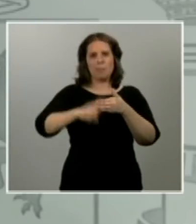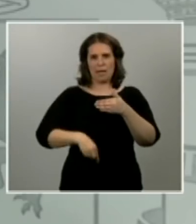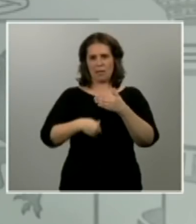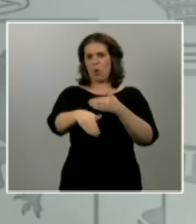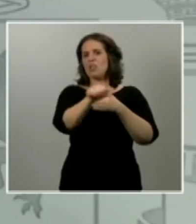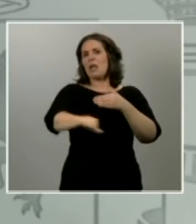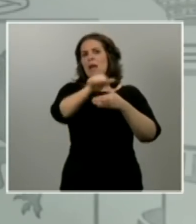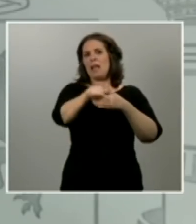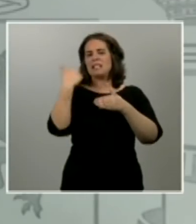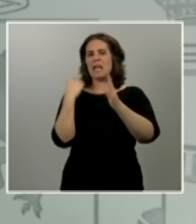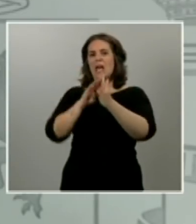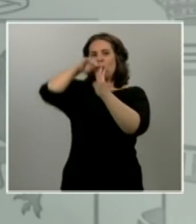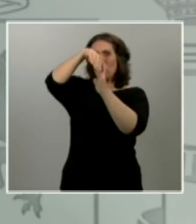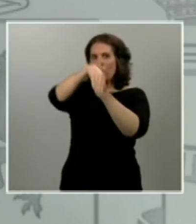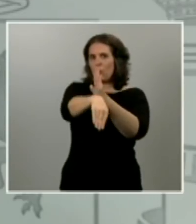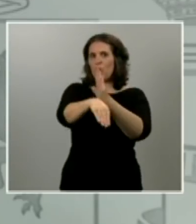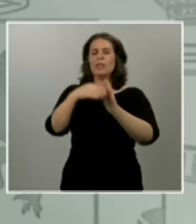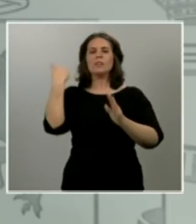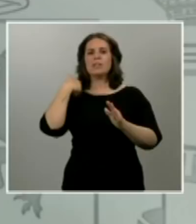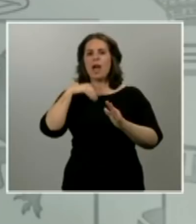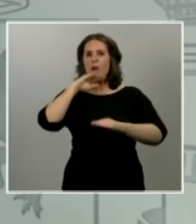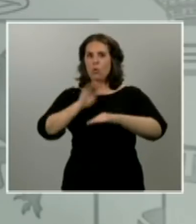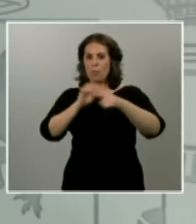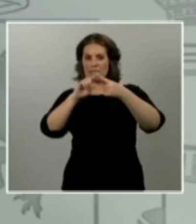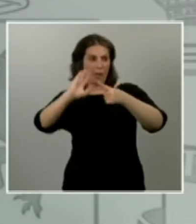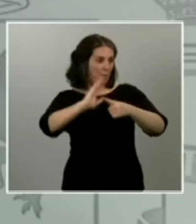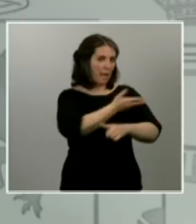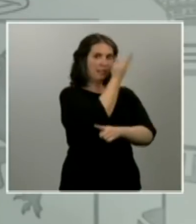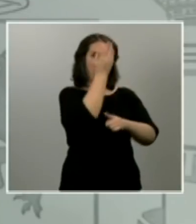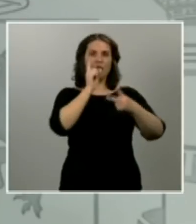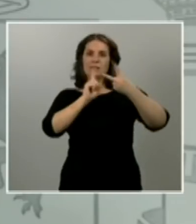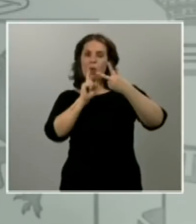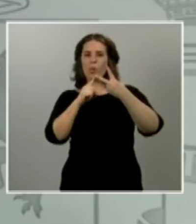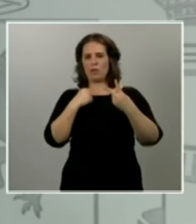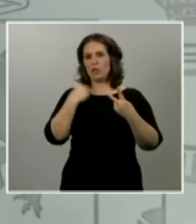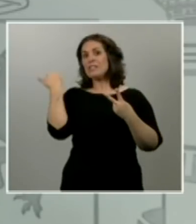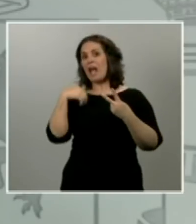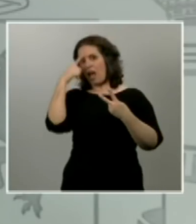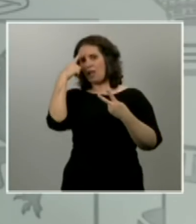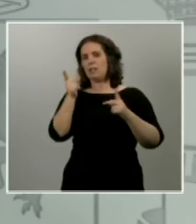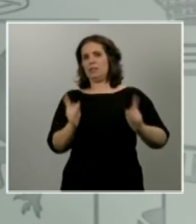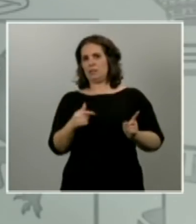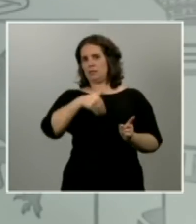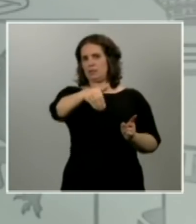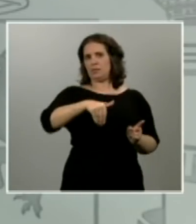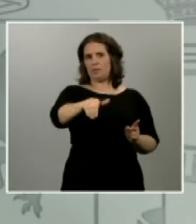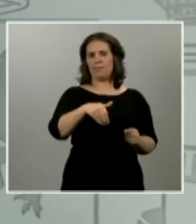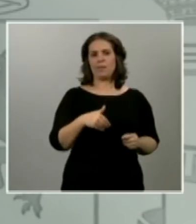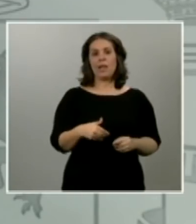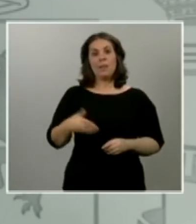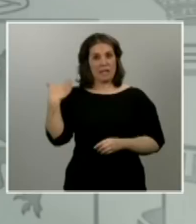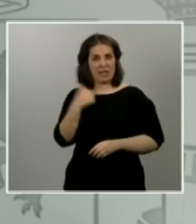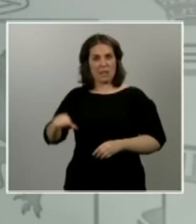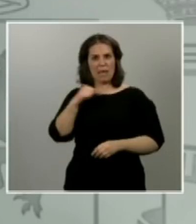curva y, en consecuencia, ya hemos cumplido con la primera etapa de la lucha contra el COVID-19. Quiero anunciaros que, desde hace semanas, hay un equipo